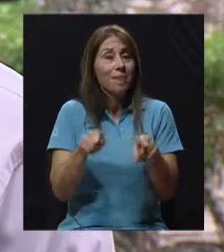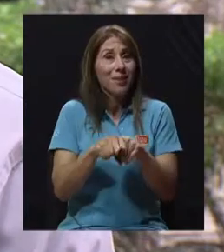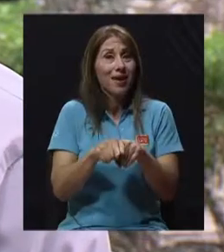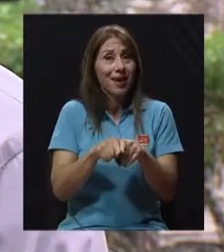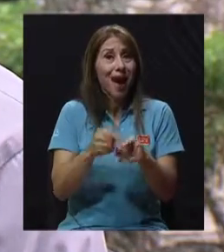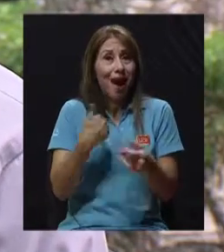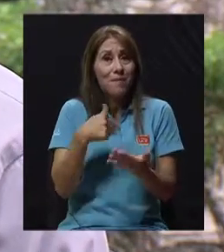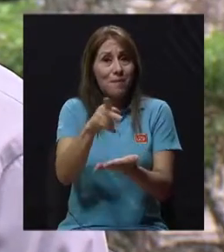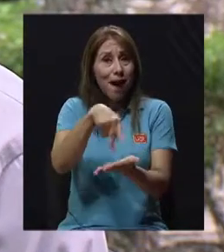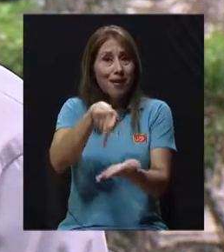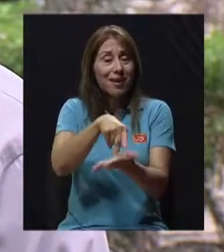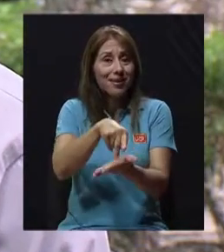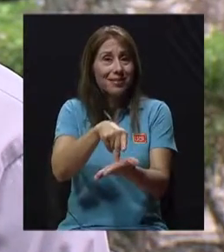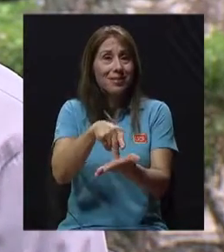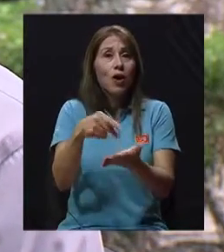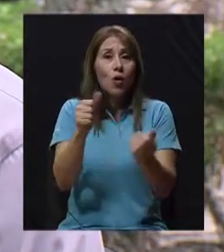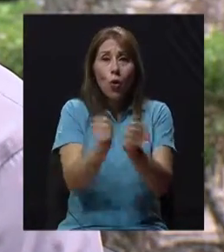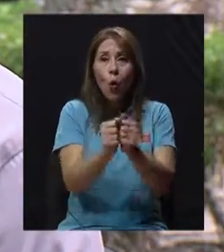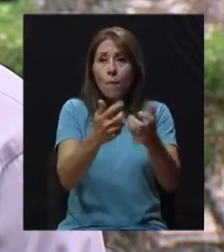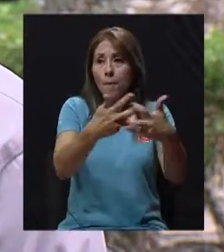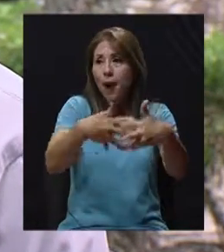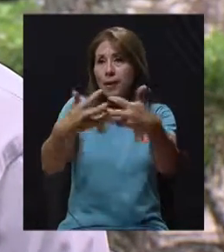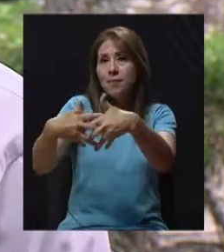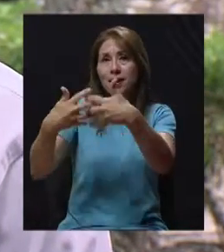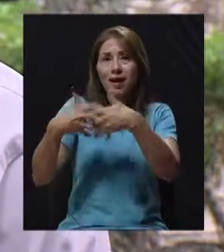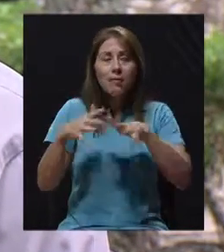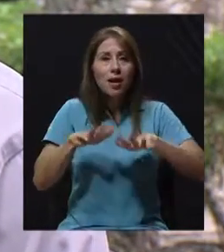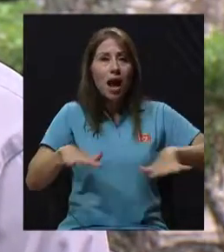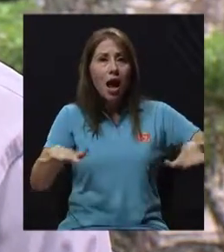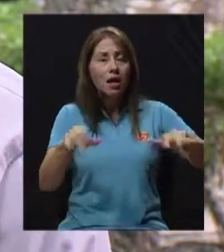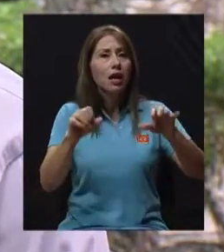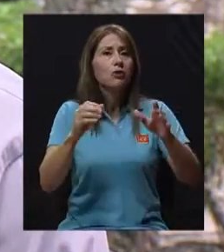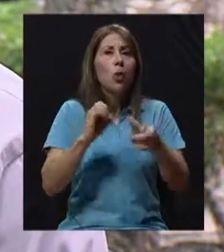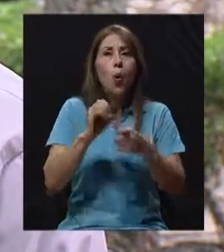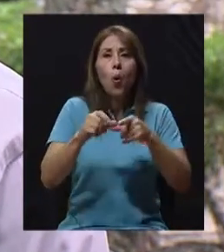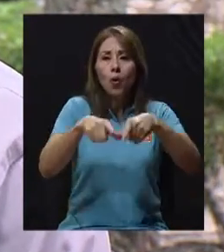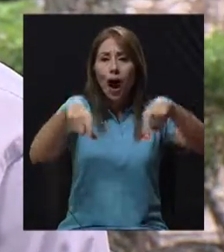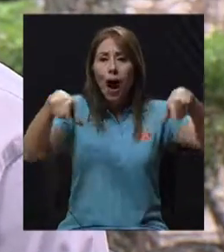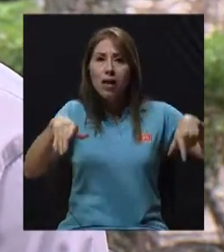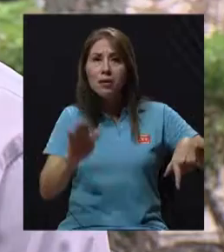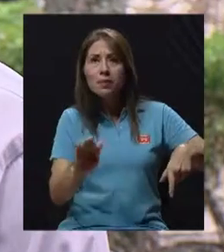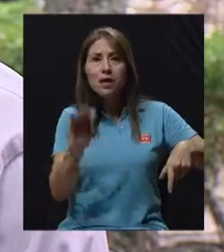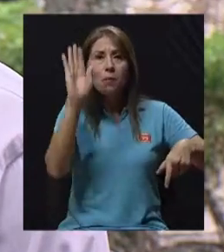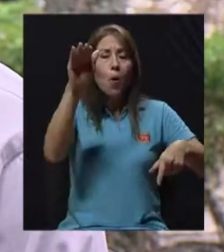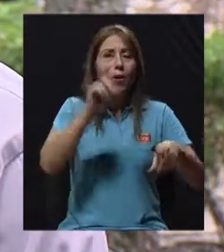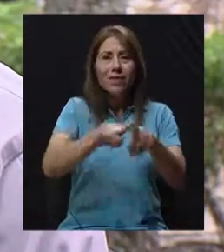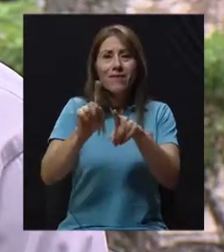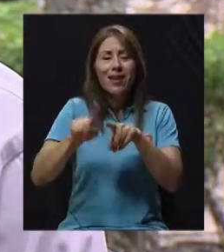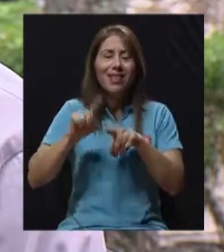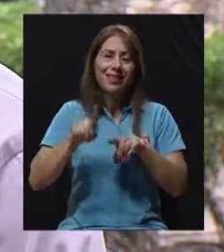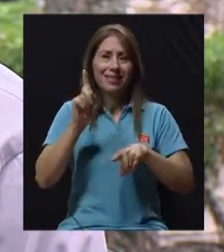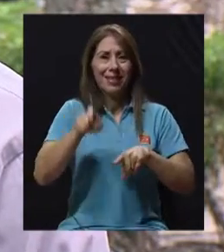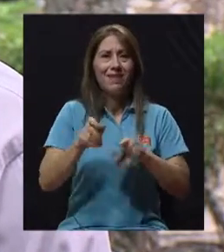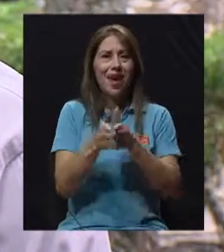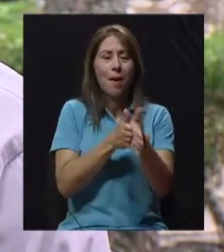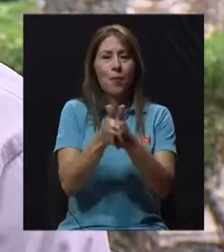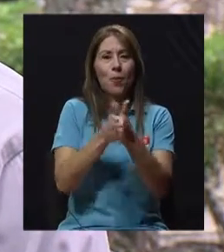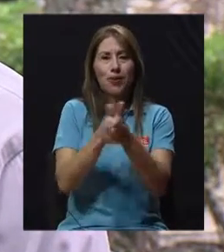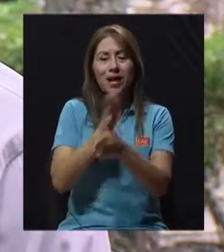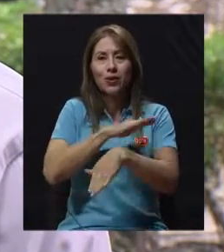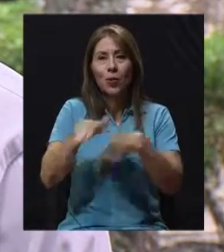en diferentes parques que hacen posibilidad que uno tenga gimnasios al aire libre, canchas de basquetbol, de fútbol, entonces hay que tratar de aprovechar todas esas